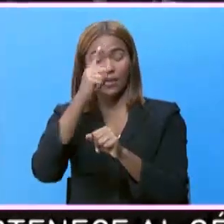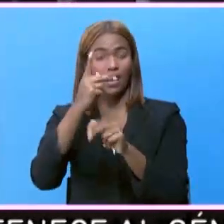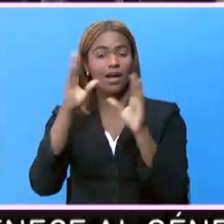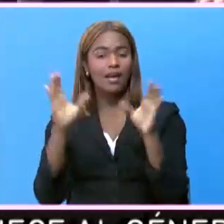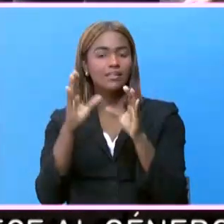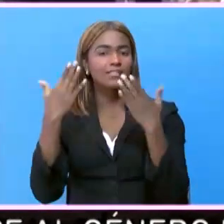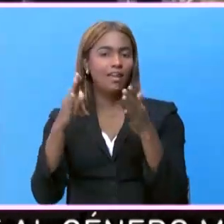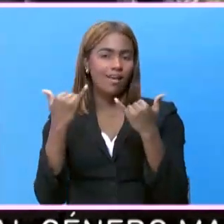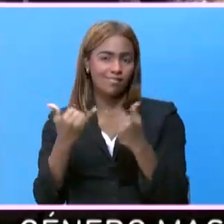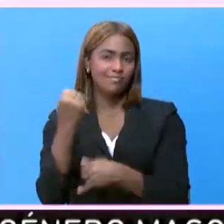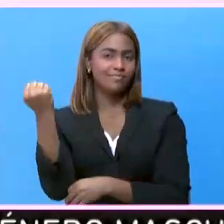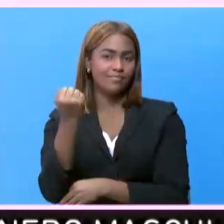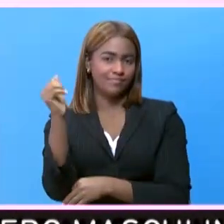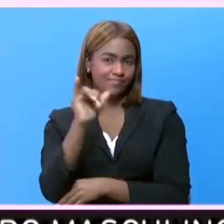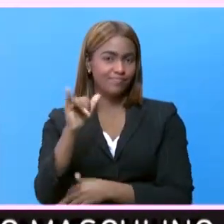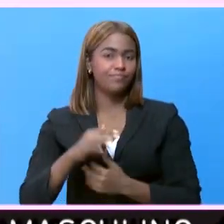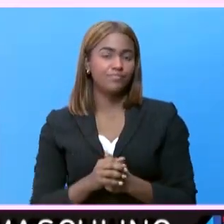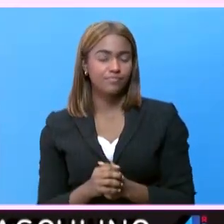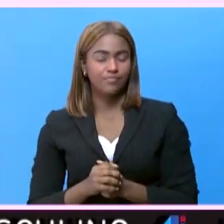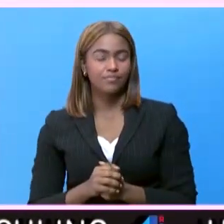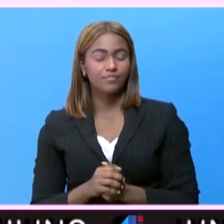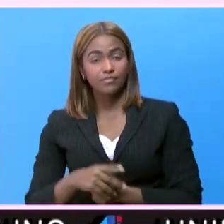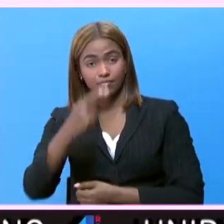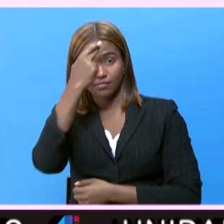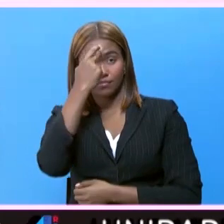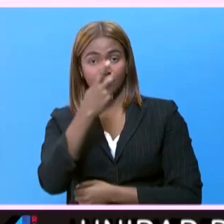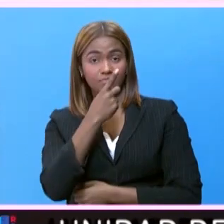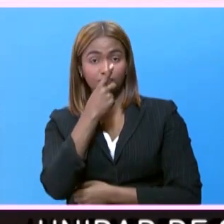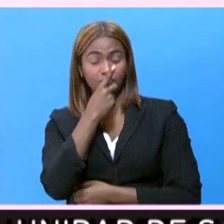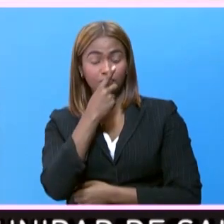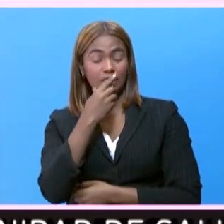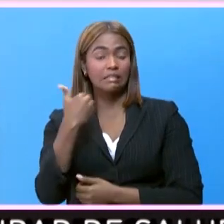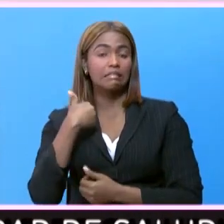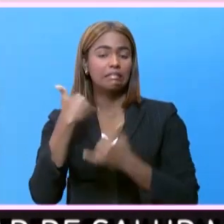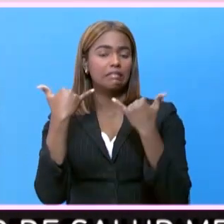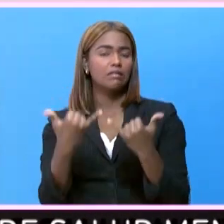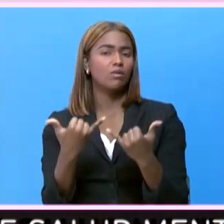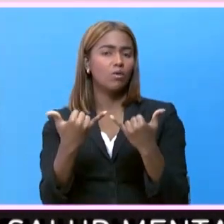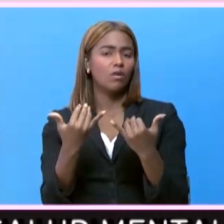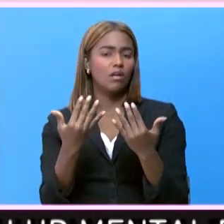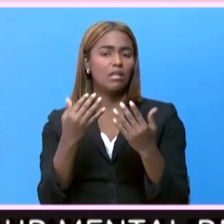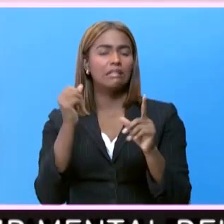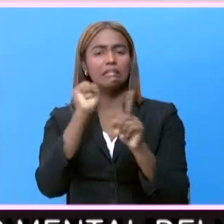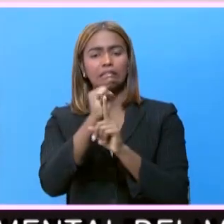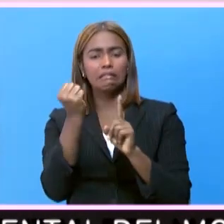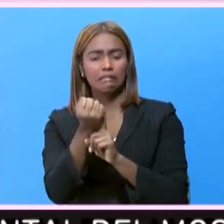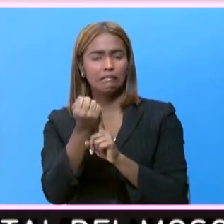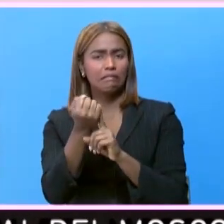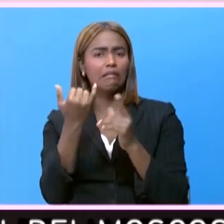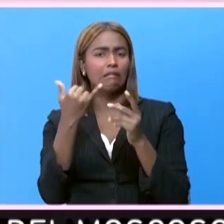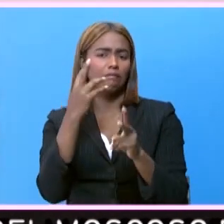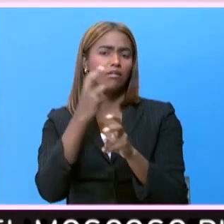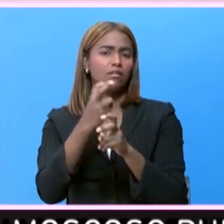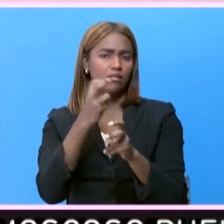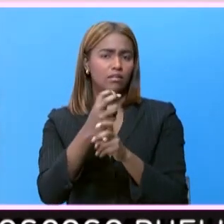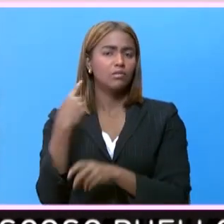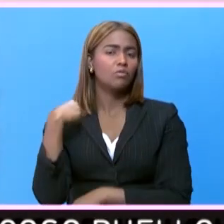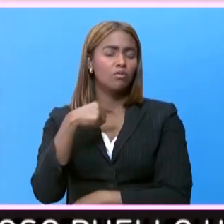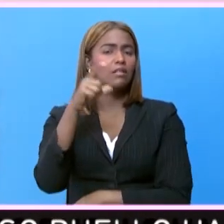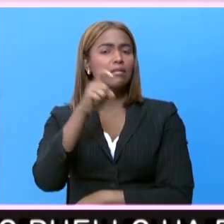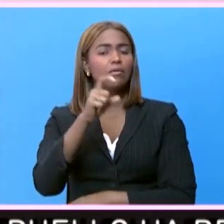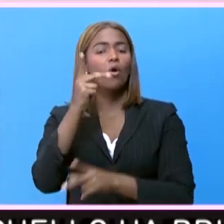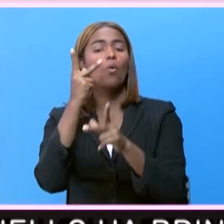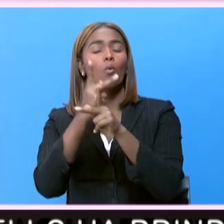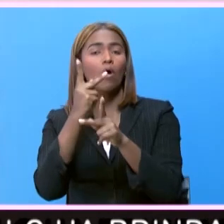realizadas este sábado. La República Dominicana está viviendo hoy momento cumbre en que tenemos que